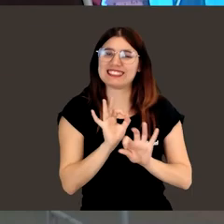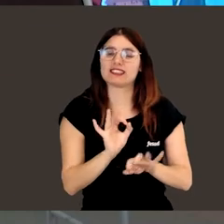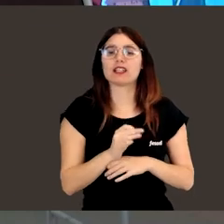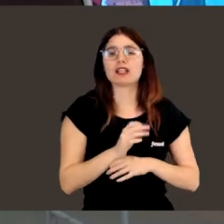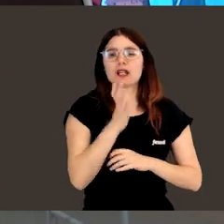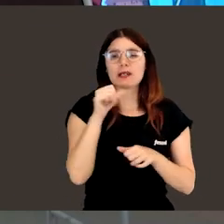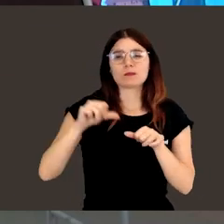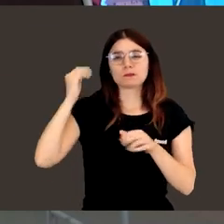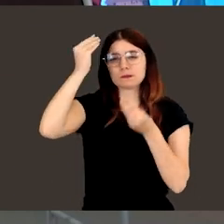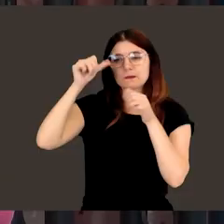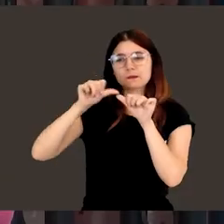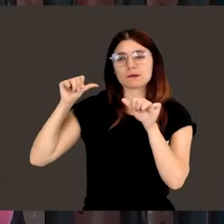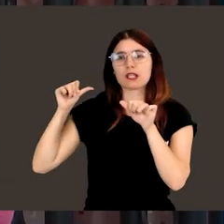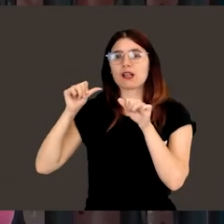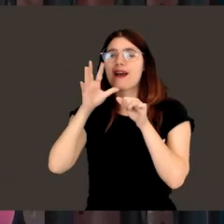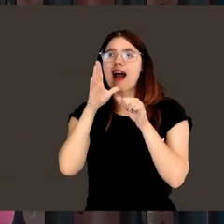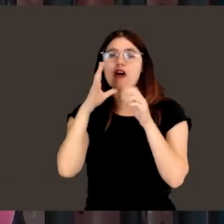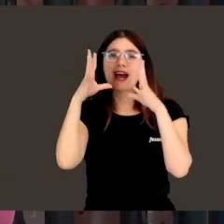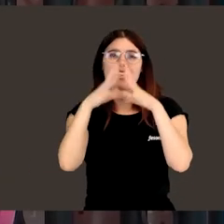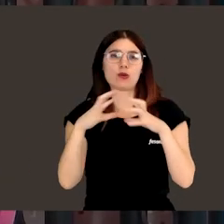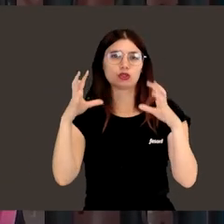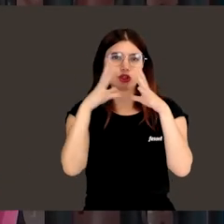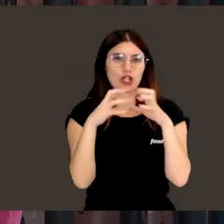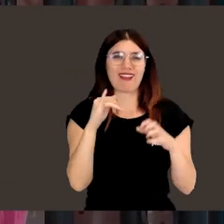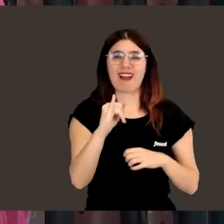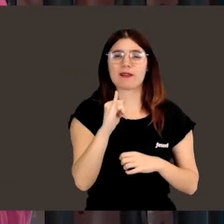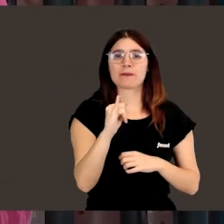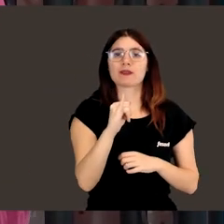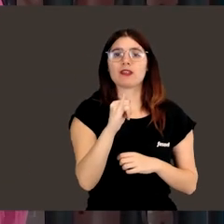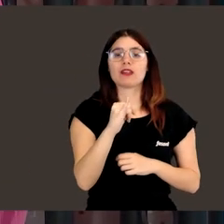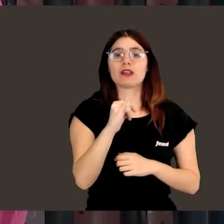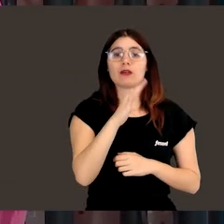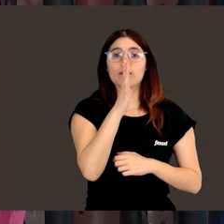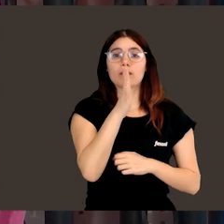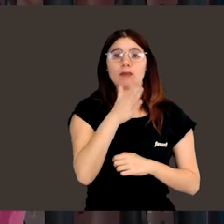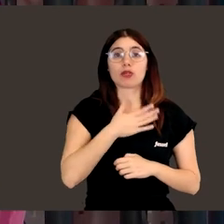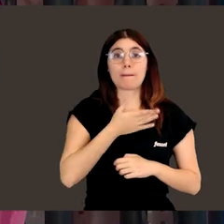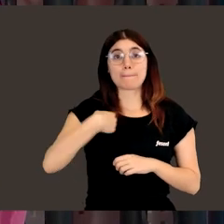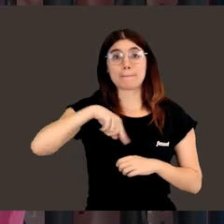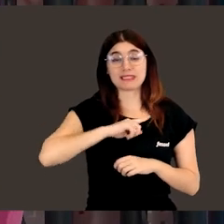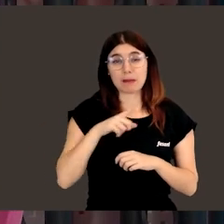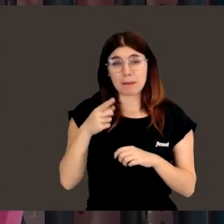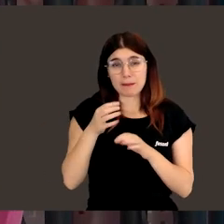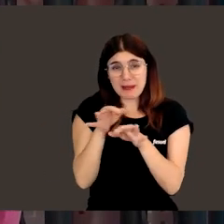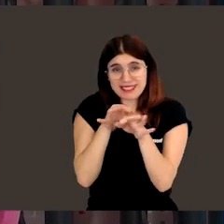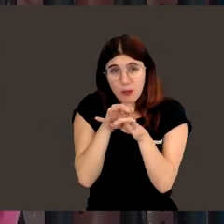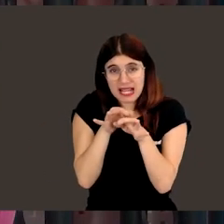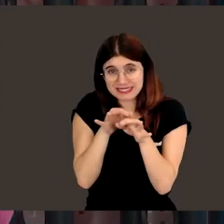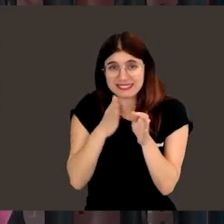un regalo, como te he dicho. Y bueno, ahora estoy con muchísima ilusión porque mis nanopartículas,